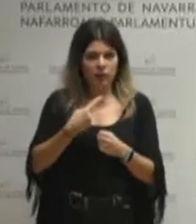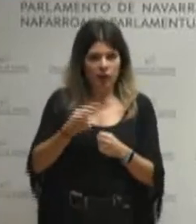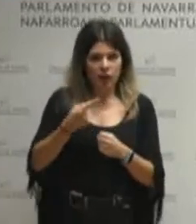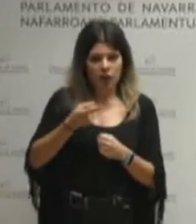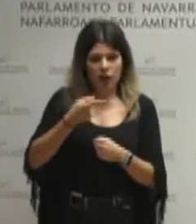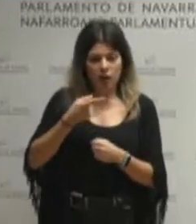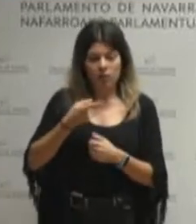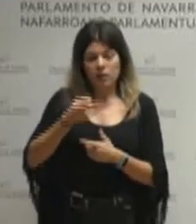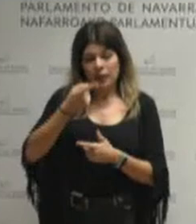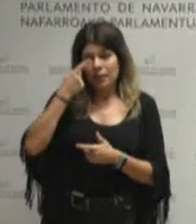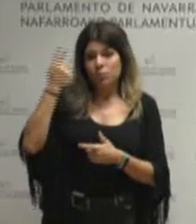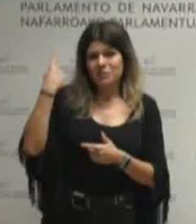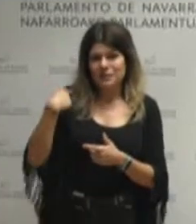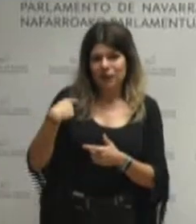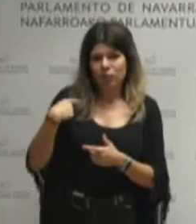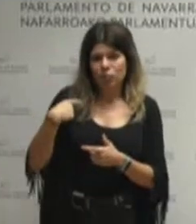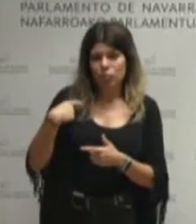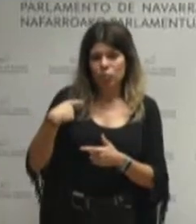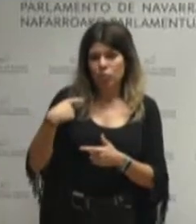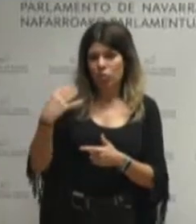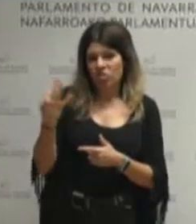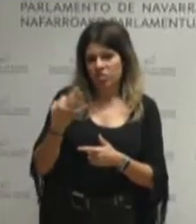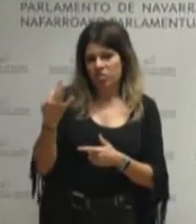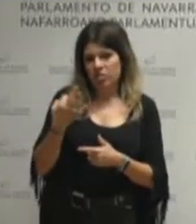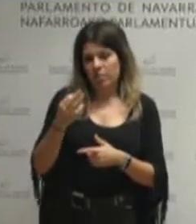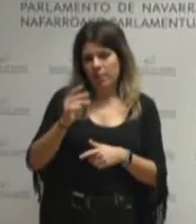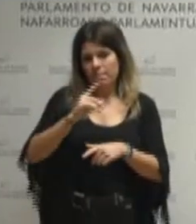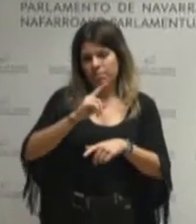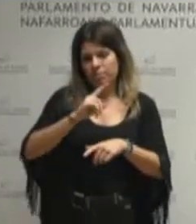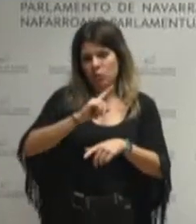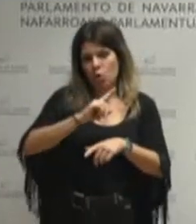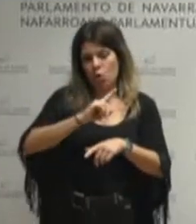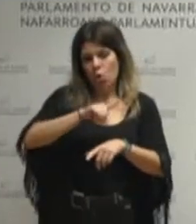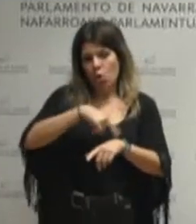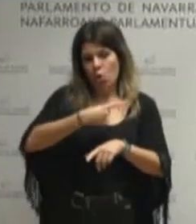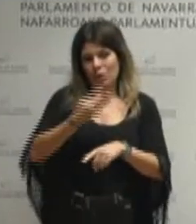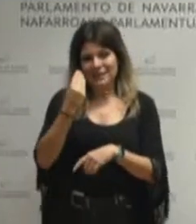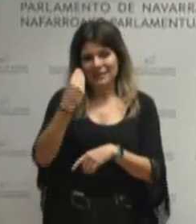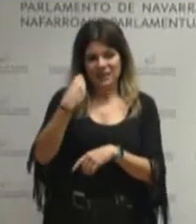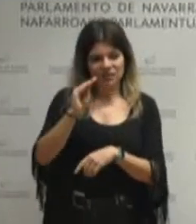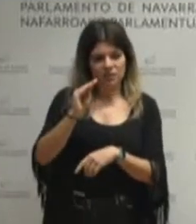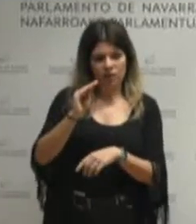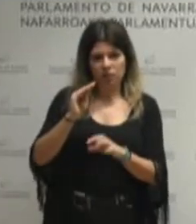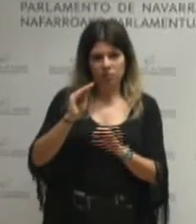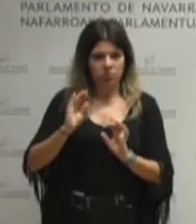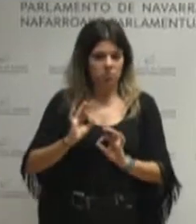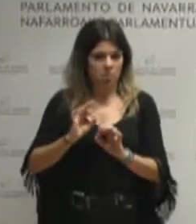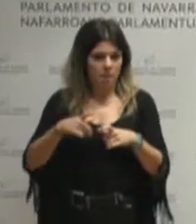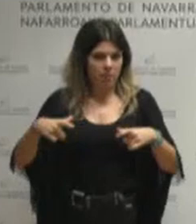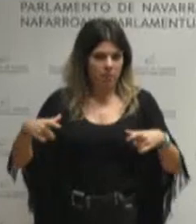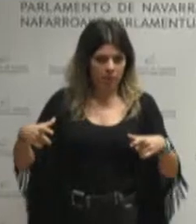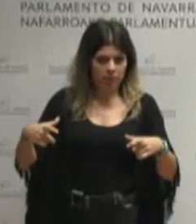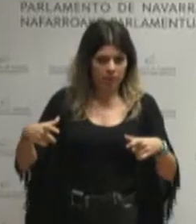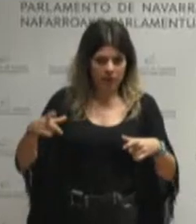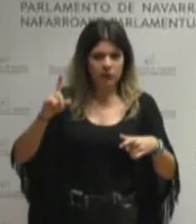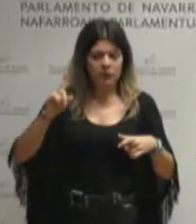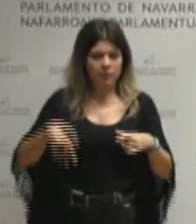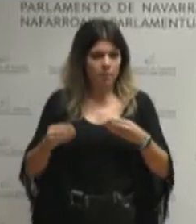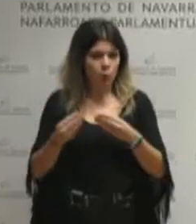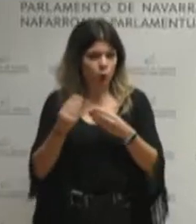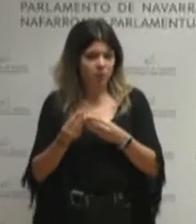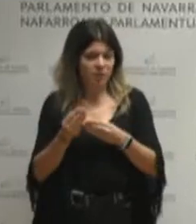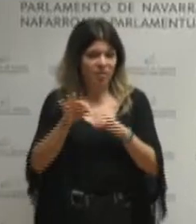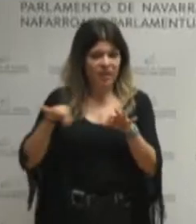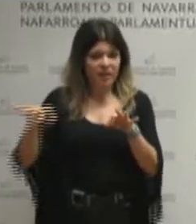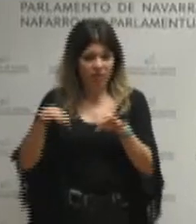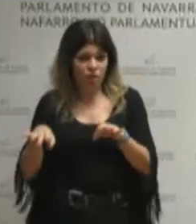es aumentar exponencialmente las horas extras aumentar la productividad y aumentar las derivaciones decía la